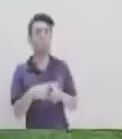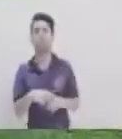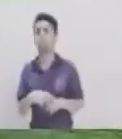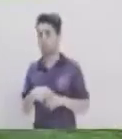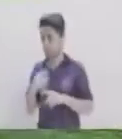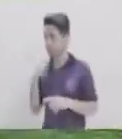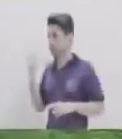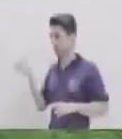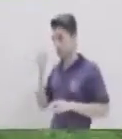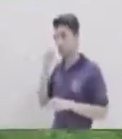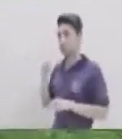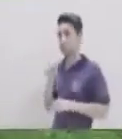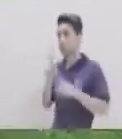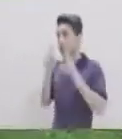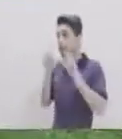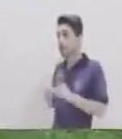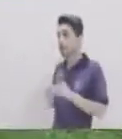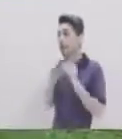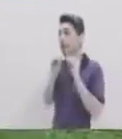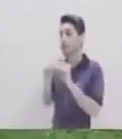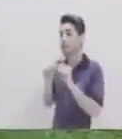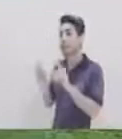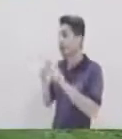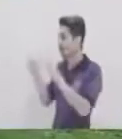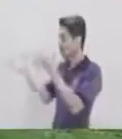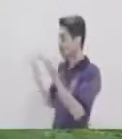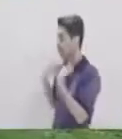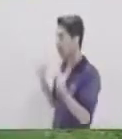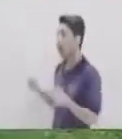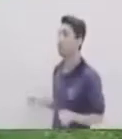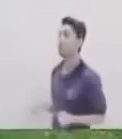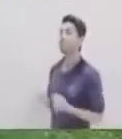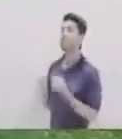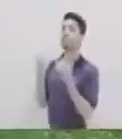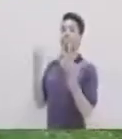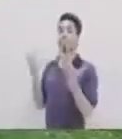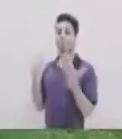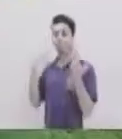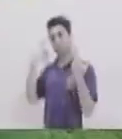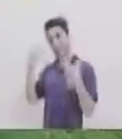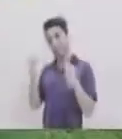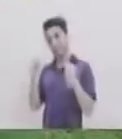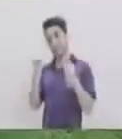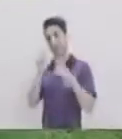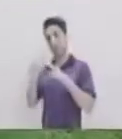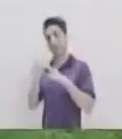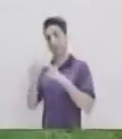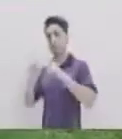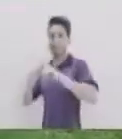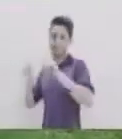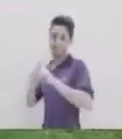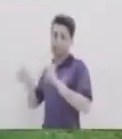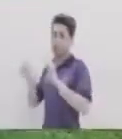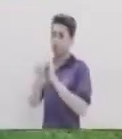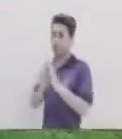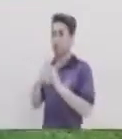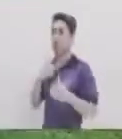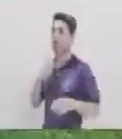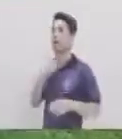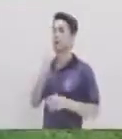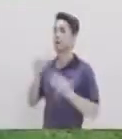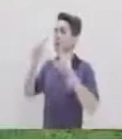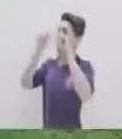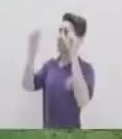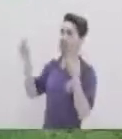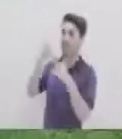lo dijiste Es una persona Que enseña E inspira A los demás A hacer cosas diferentes Por ejemplo A mí me gusta